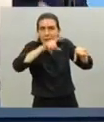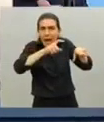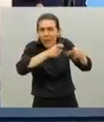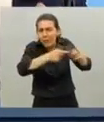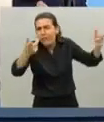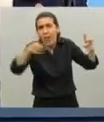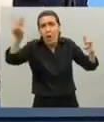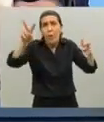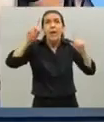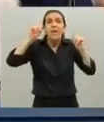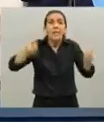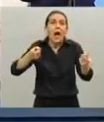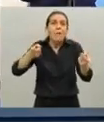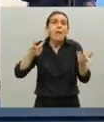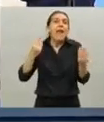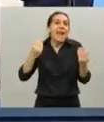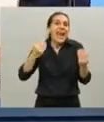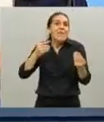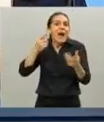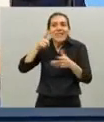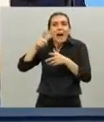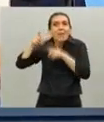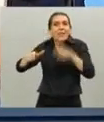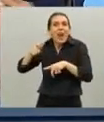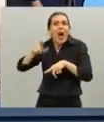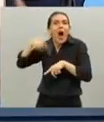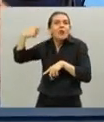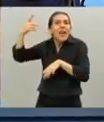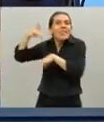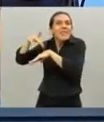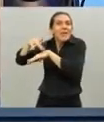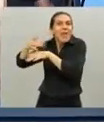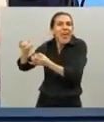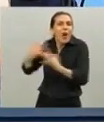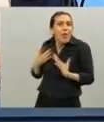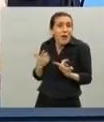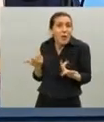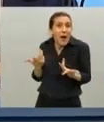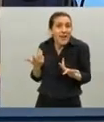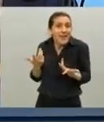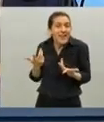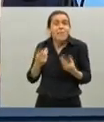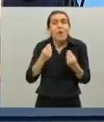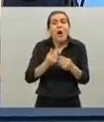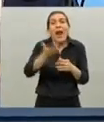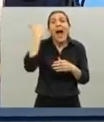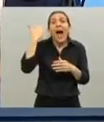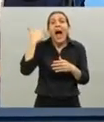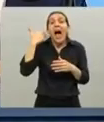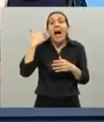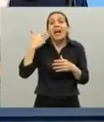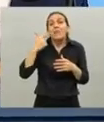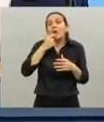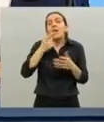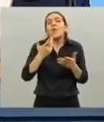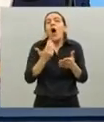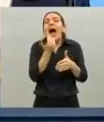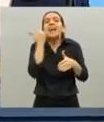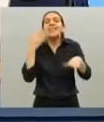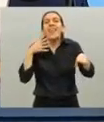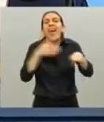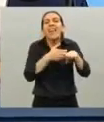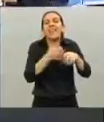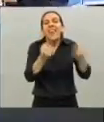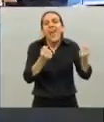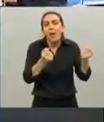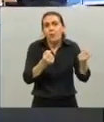agregar que ha caído la demanda de camas para otras enfermedades o por otros motivos por ejemplo no había muchos accidentes de tránsito típico uso